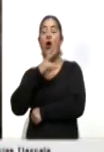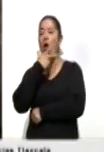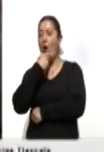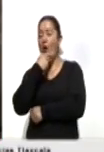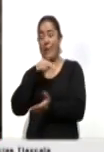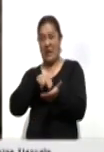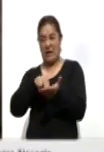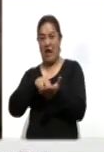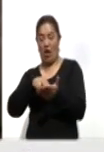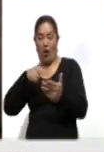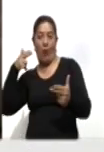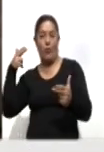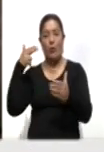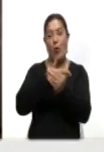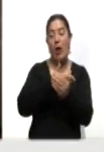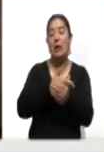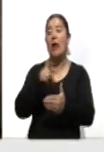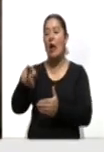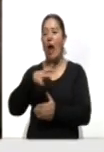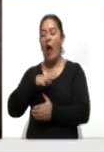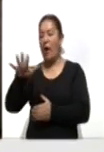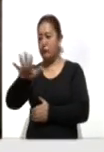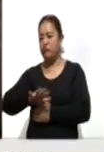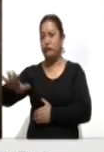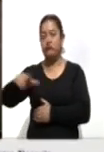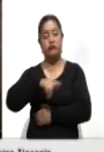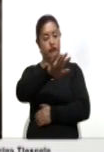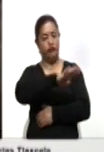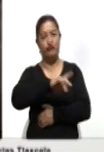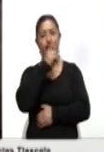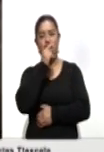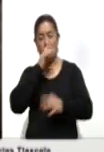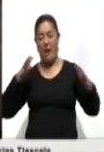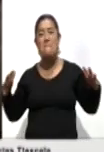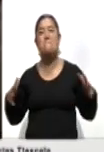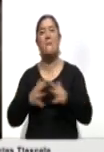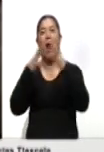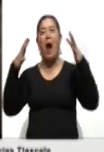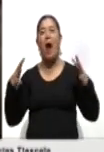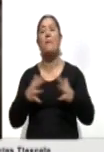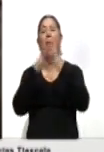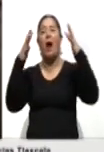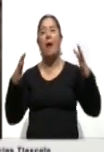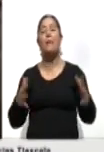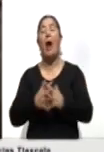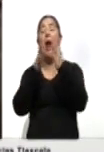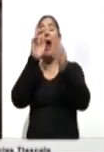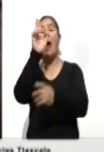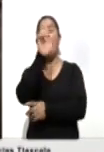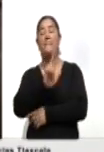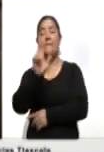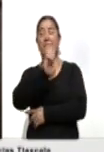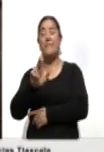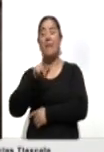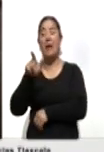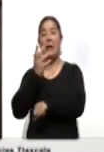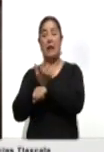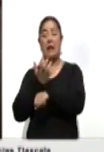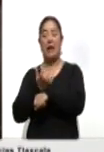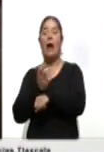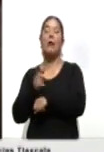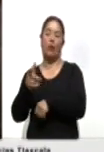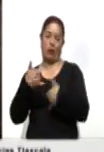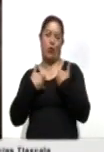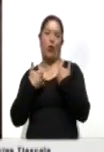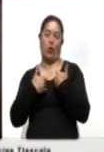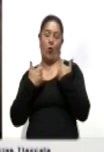Manifestantes se enfrentaron con las fuerzas de seguridad por tercera noche consecutiva el martes en Minnesota, bajo fuerte tensión por la muerte de un